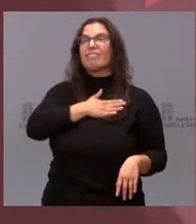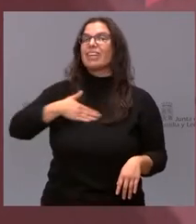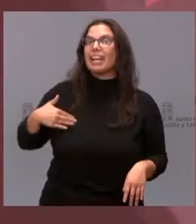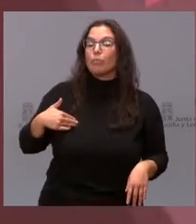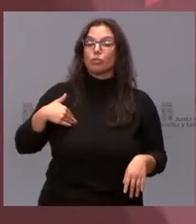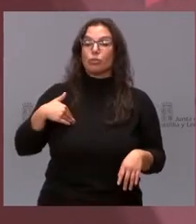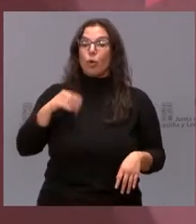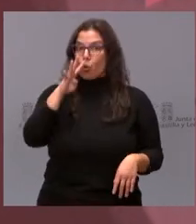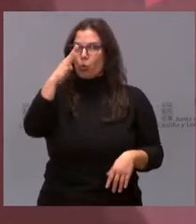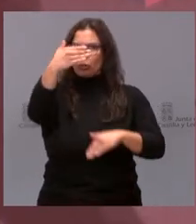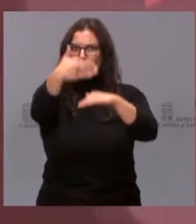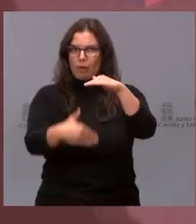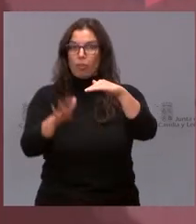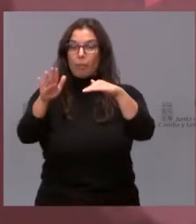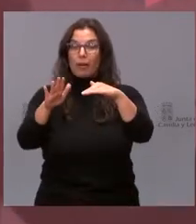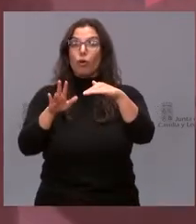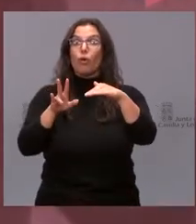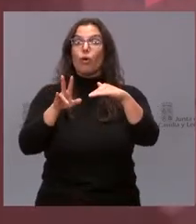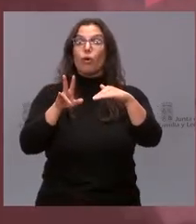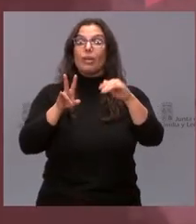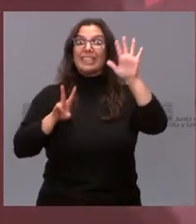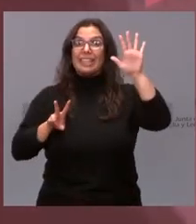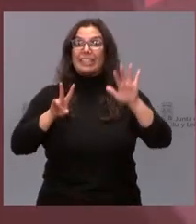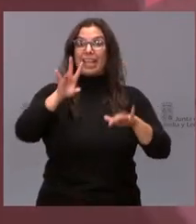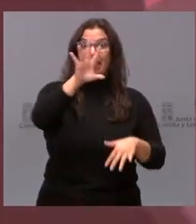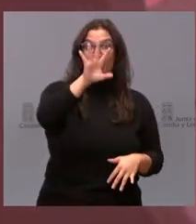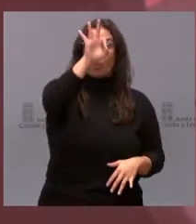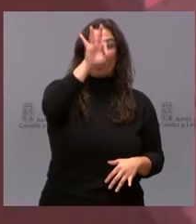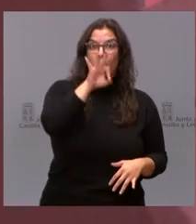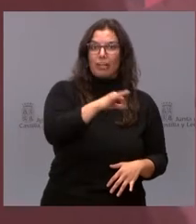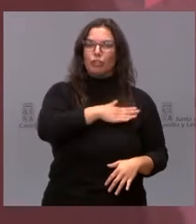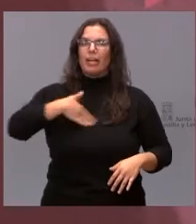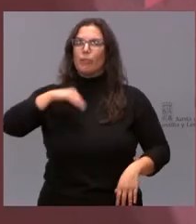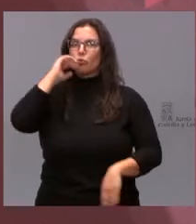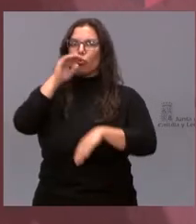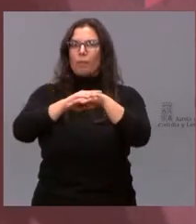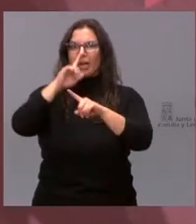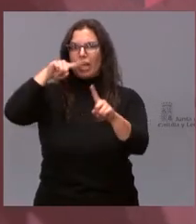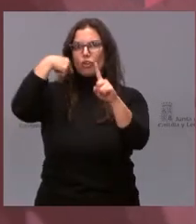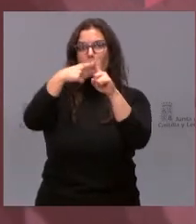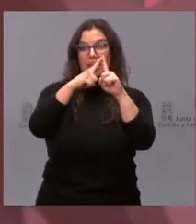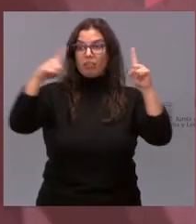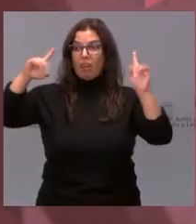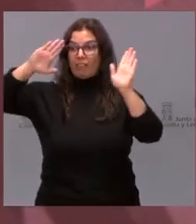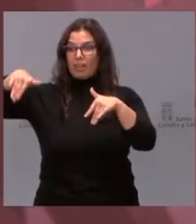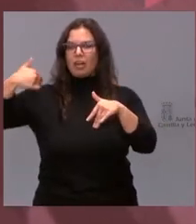70% de estas 25 actuaciones ya estén implantadas a finalizar el año que viene.